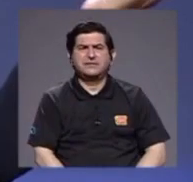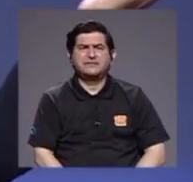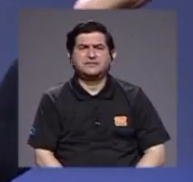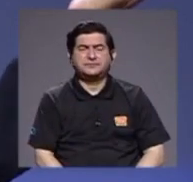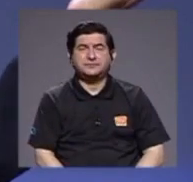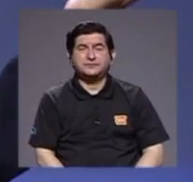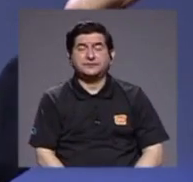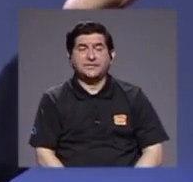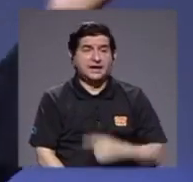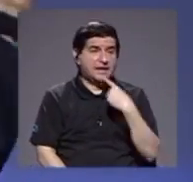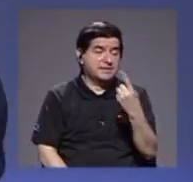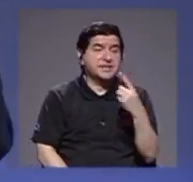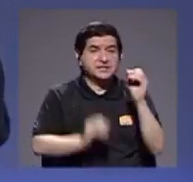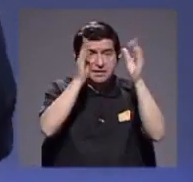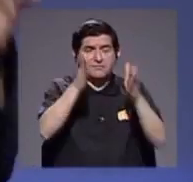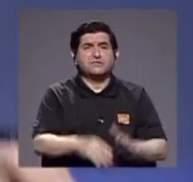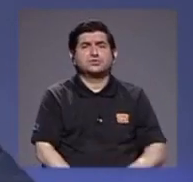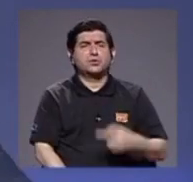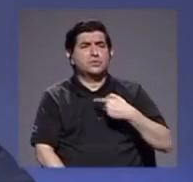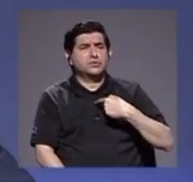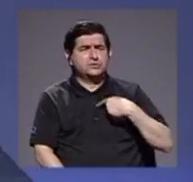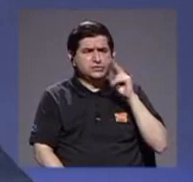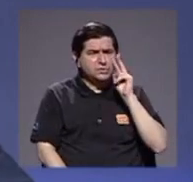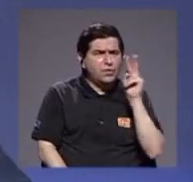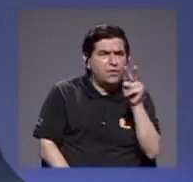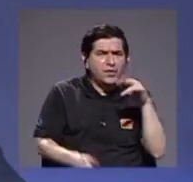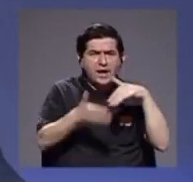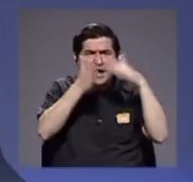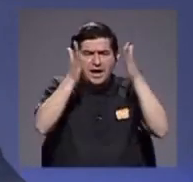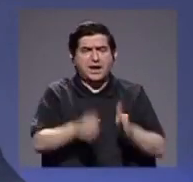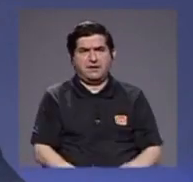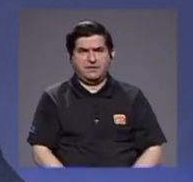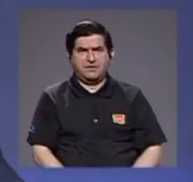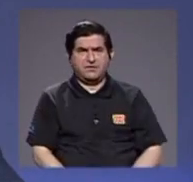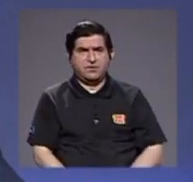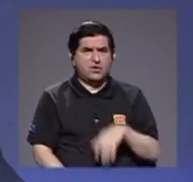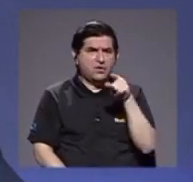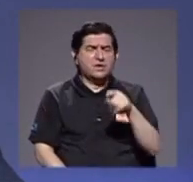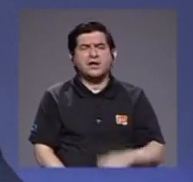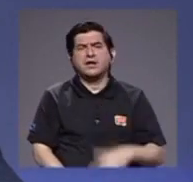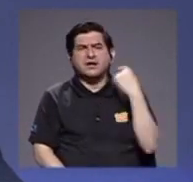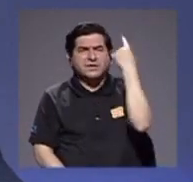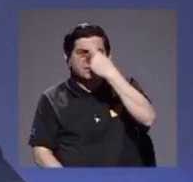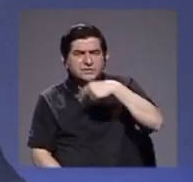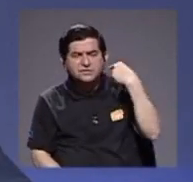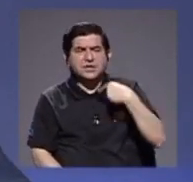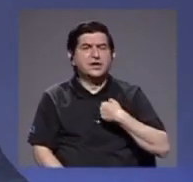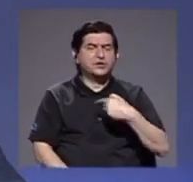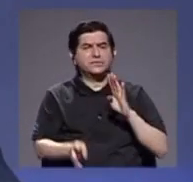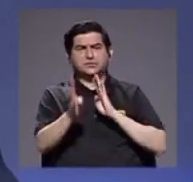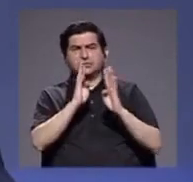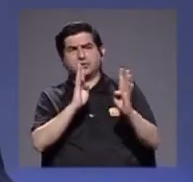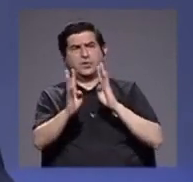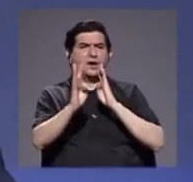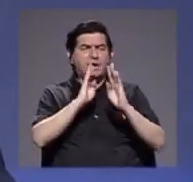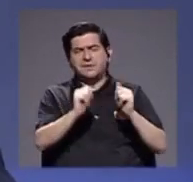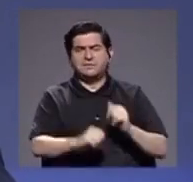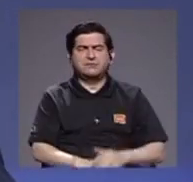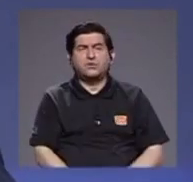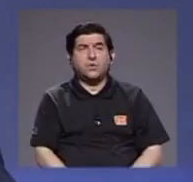decía a algunos de los profesores, yo miro a los estudiantes y cuando ponen cara de que les estoy hablando en